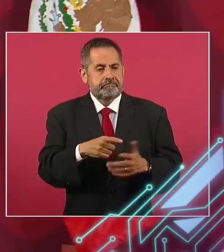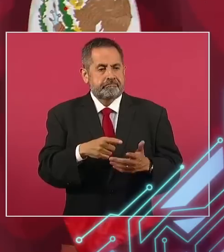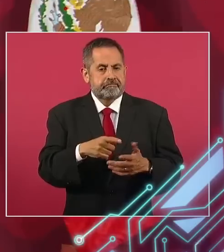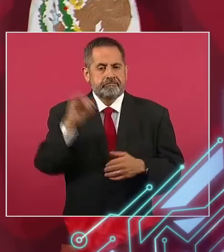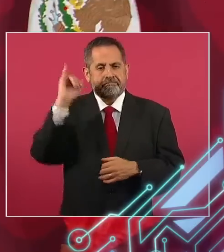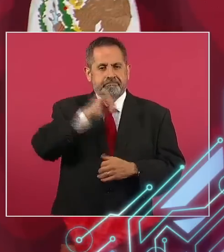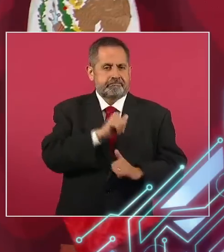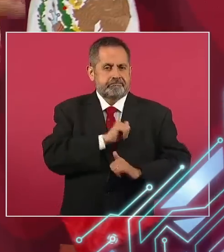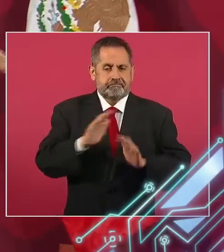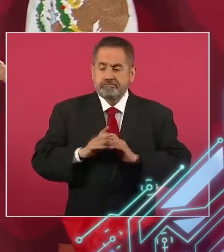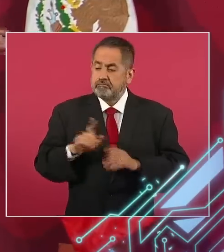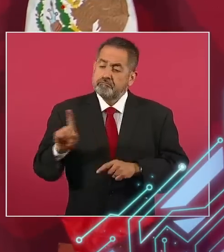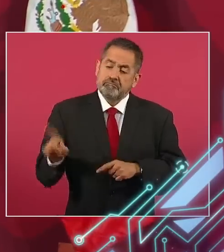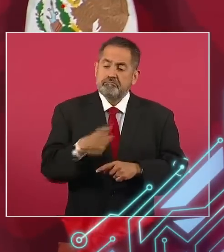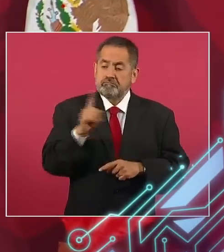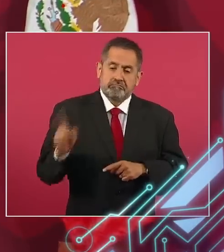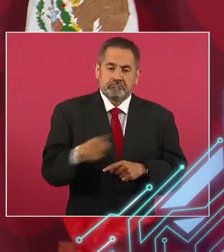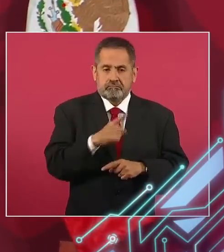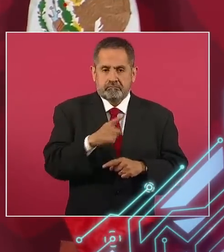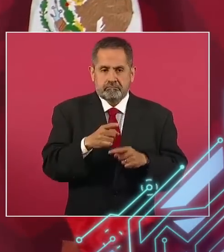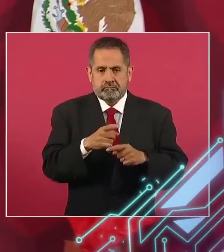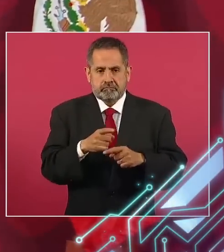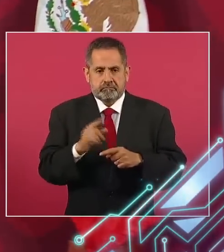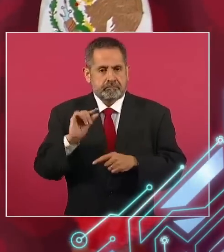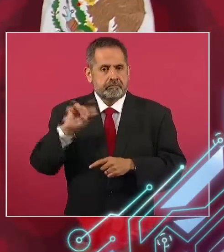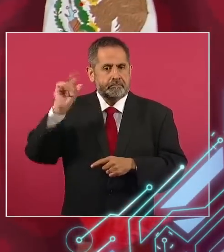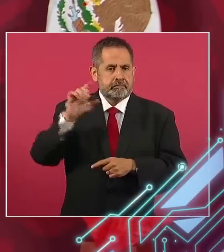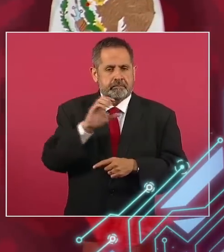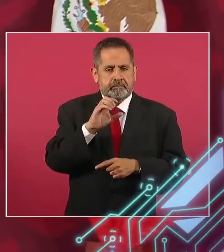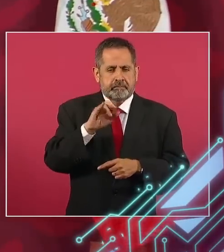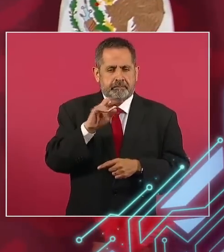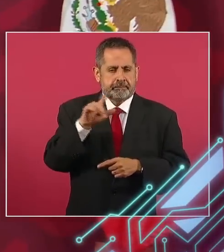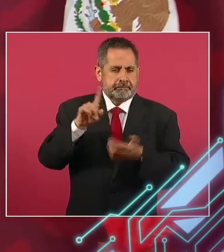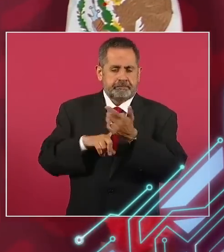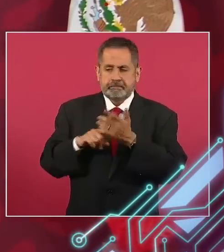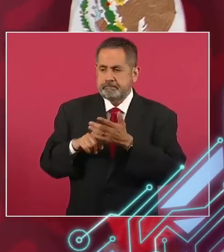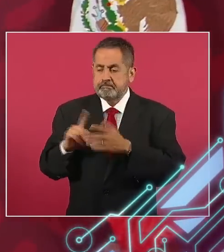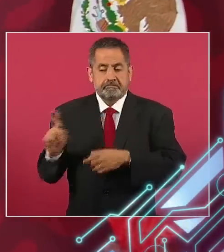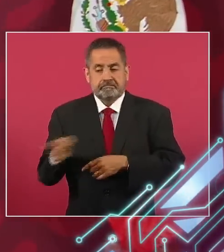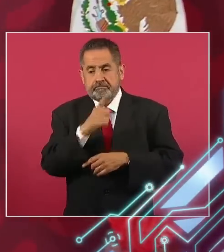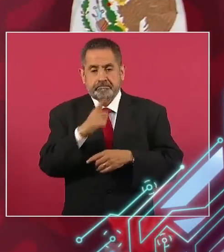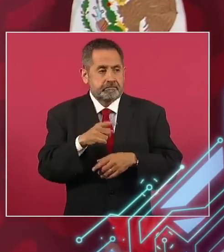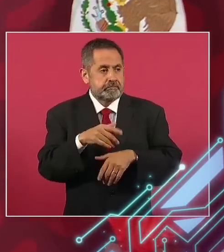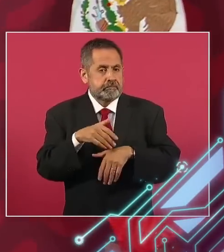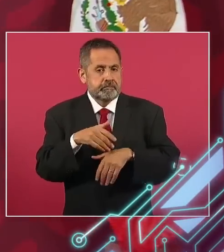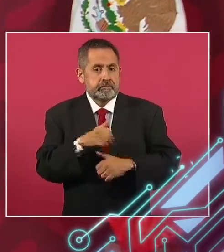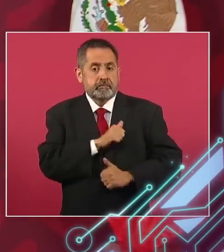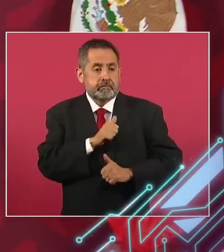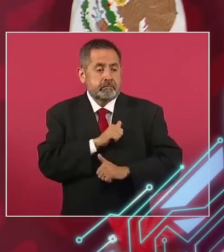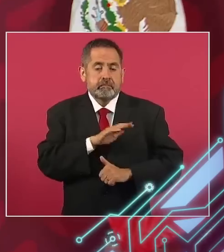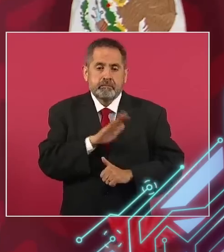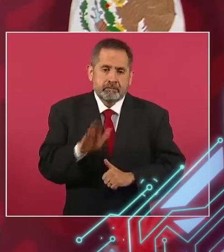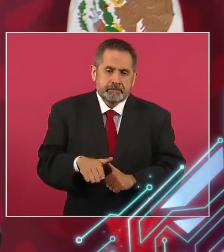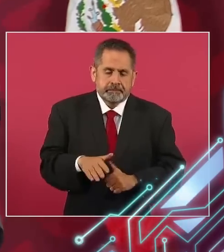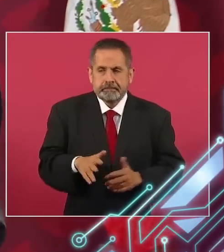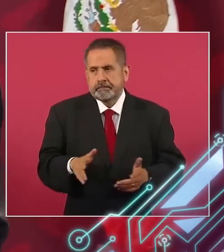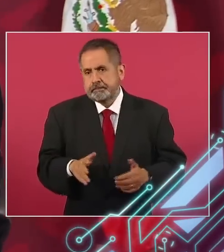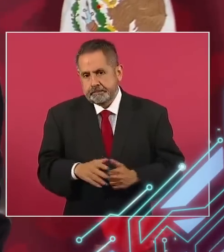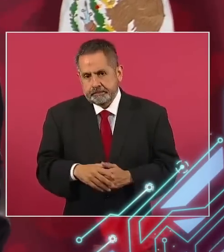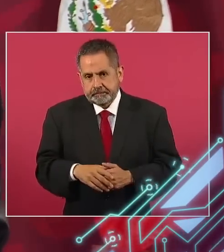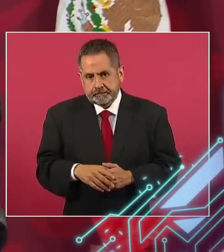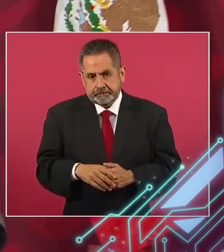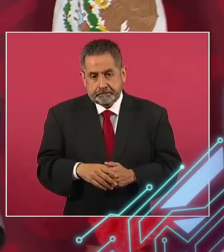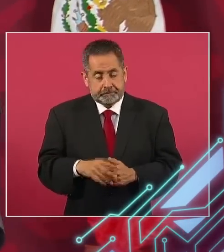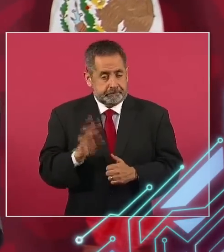militares y desde luego por autoridades civiles soldados. Ah, si ese